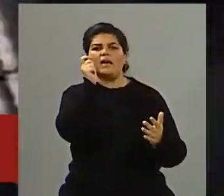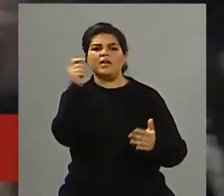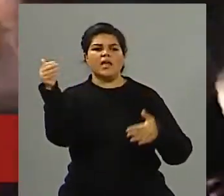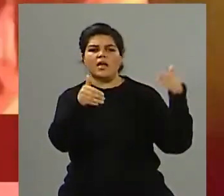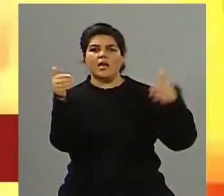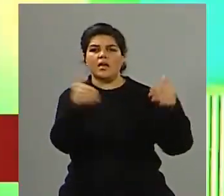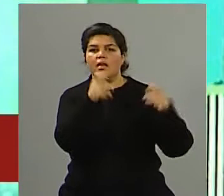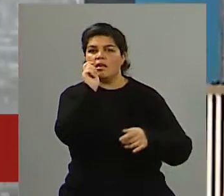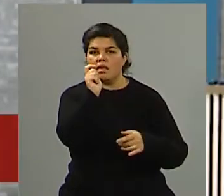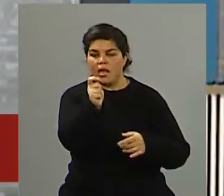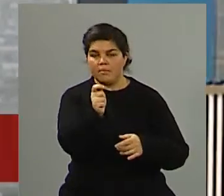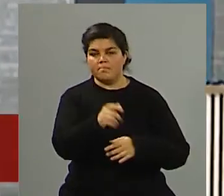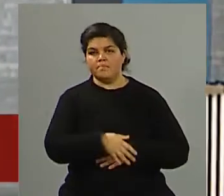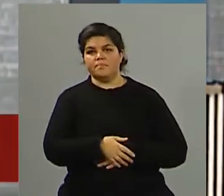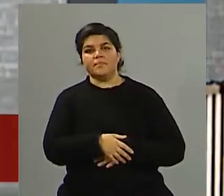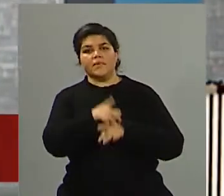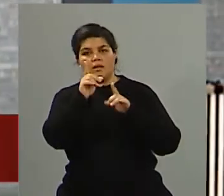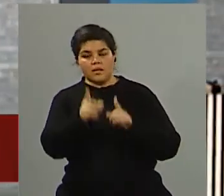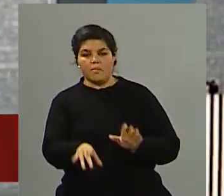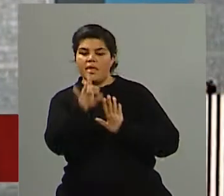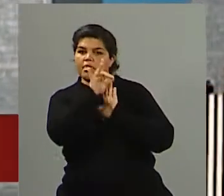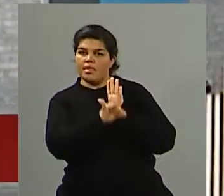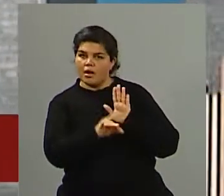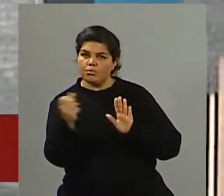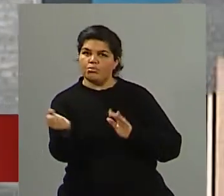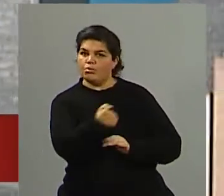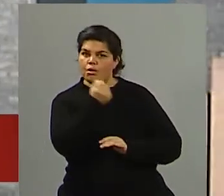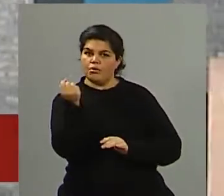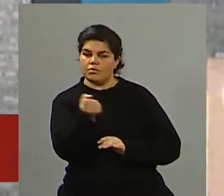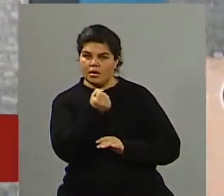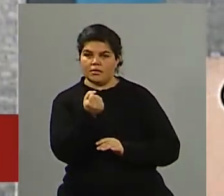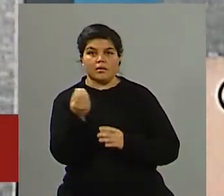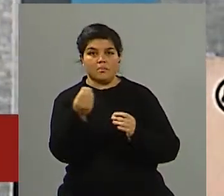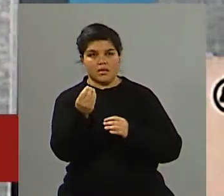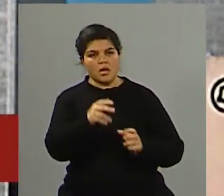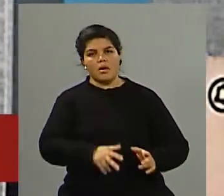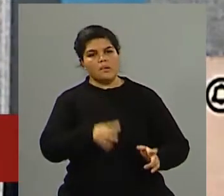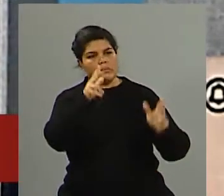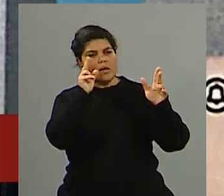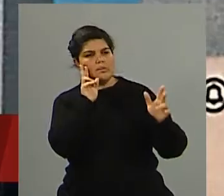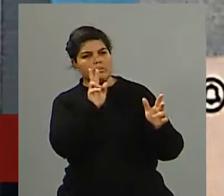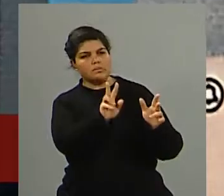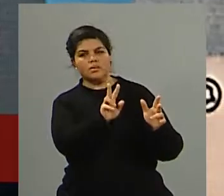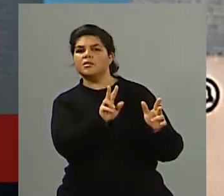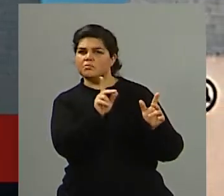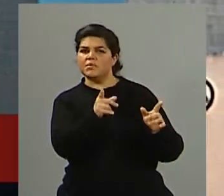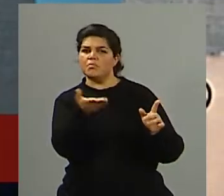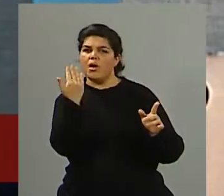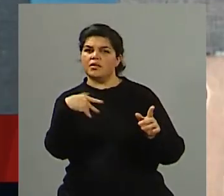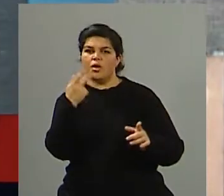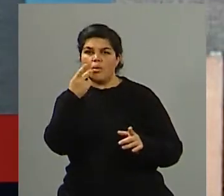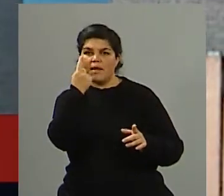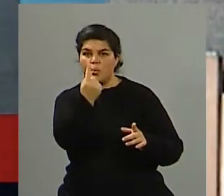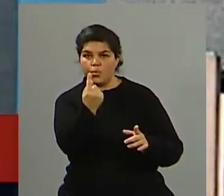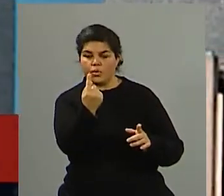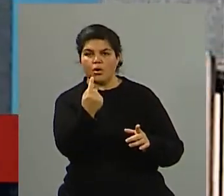Pero repasamos datos importantes porque nosotros cada vez que vemos las imágenes de ese 11 de septiembre del 2001, vemos